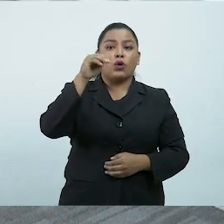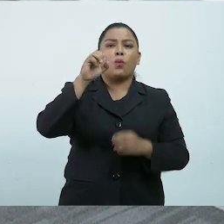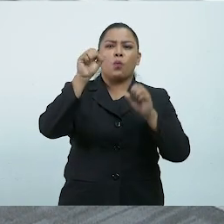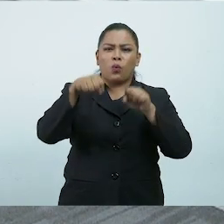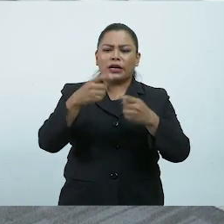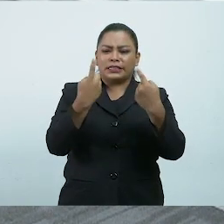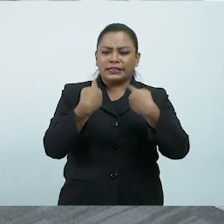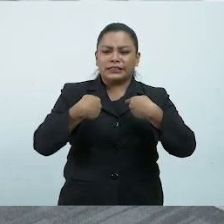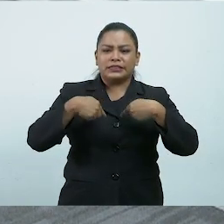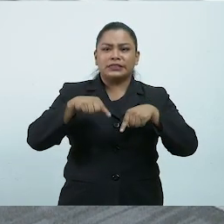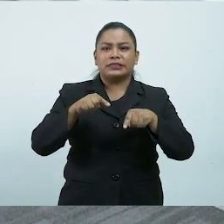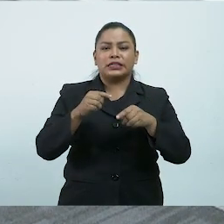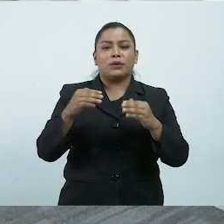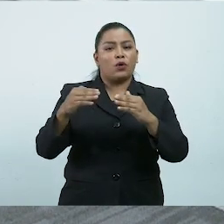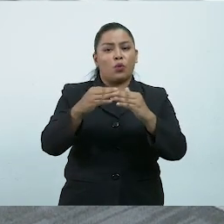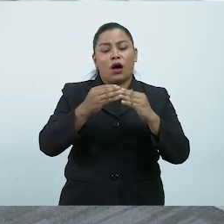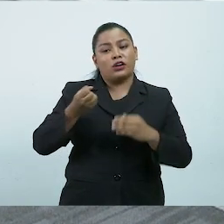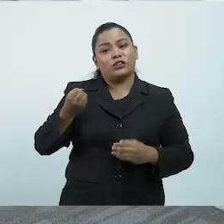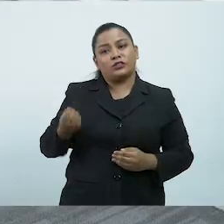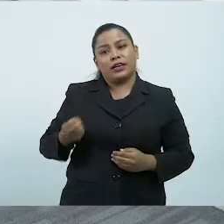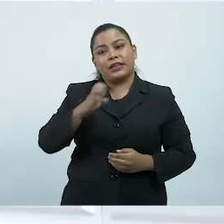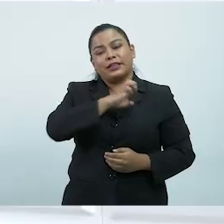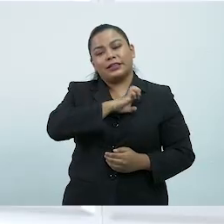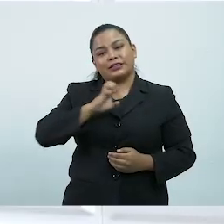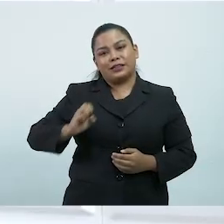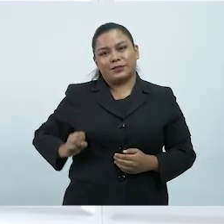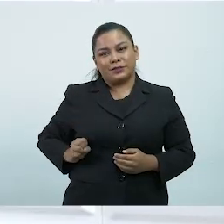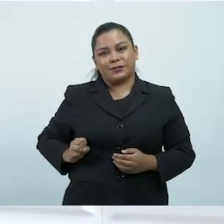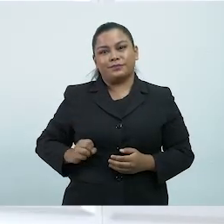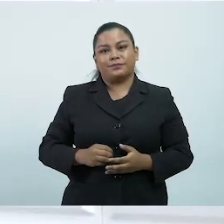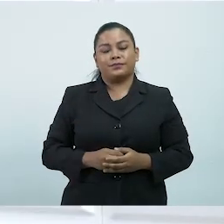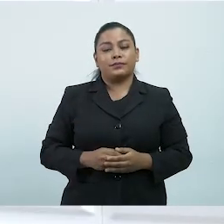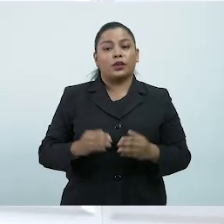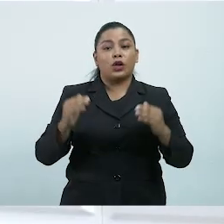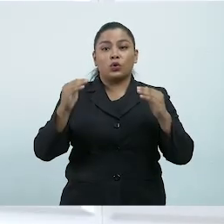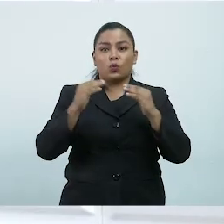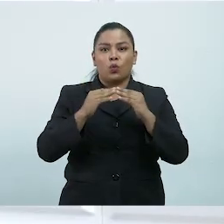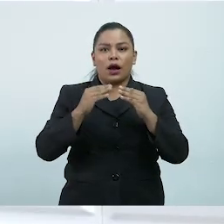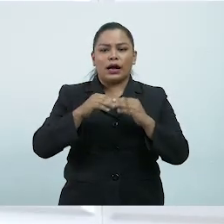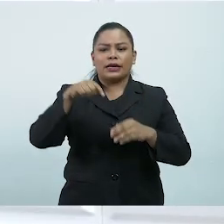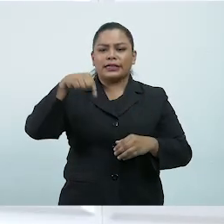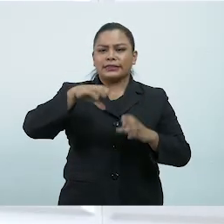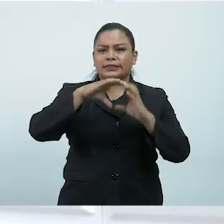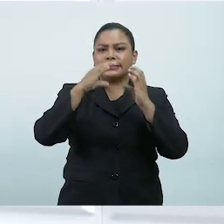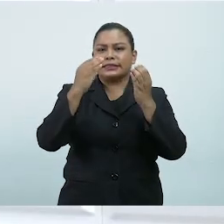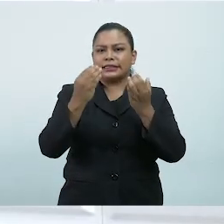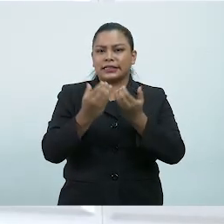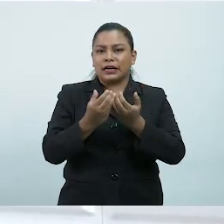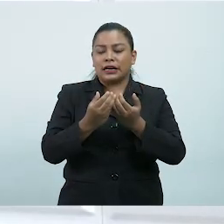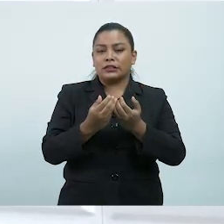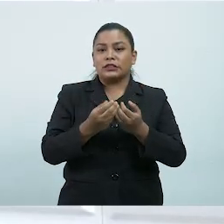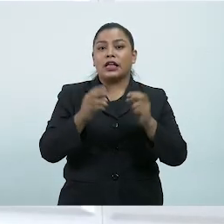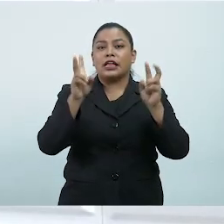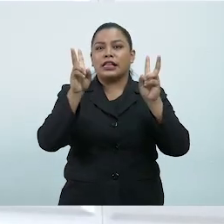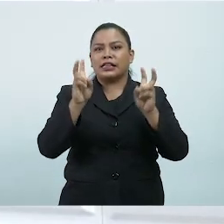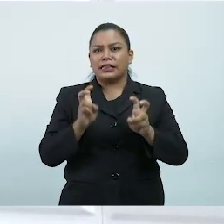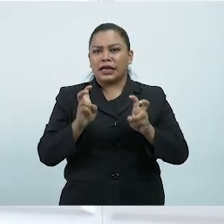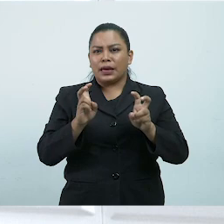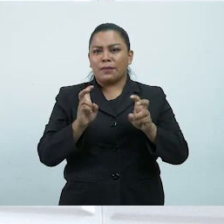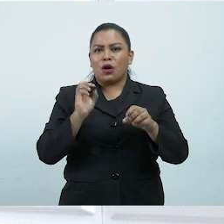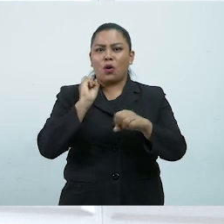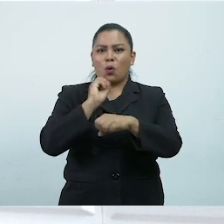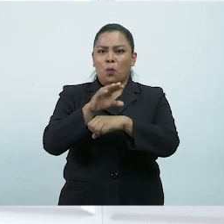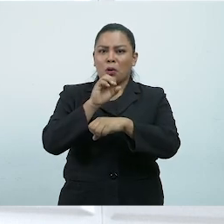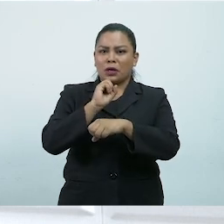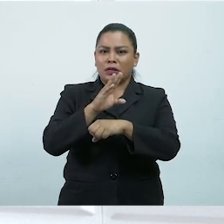todos los estudiantes de nuestro país Al igual que este webinar En el que hablamos de las orientaciones